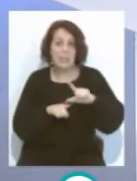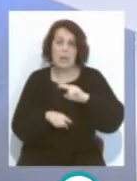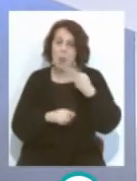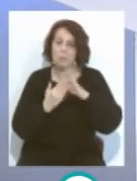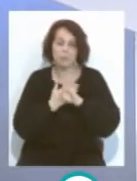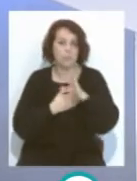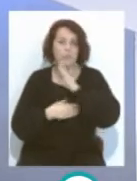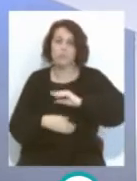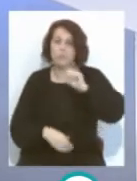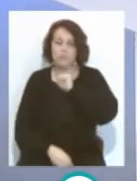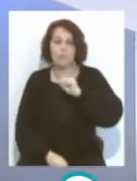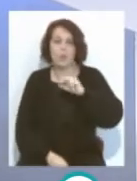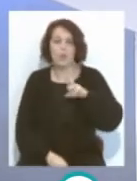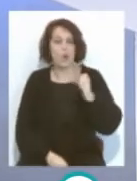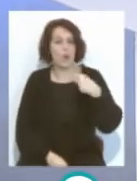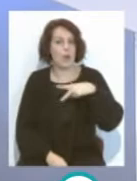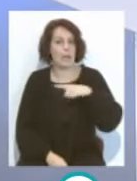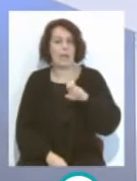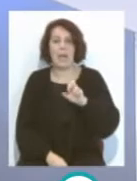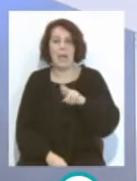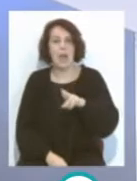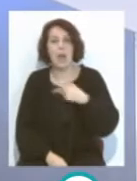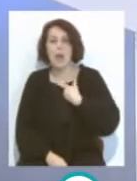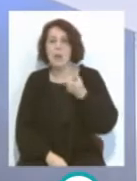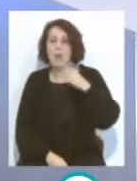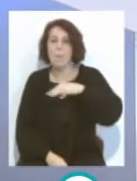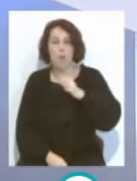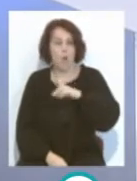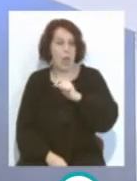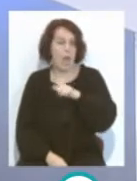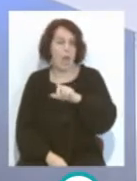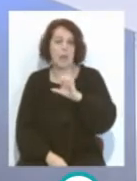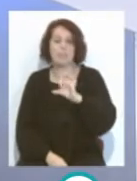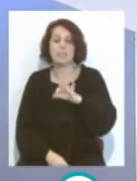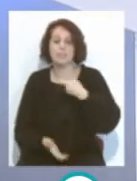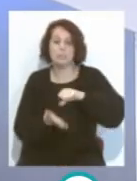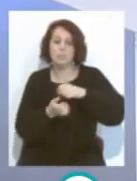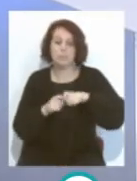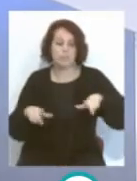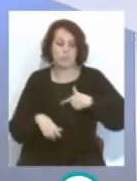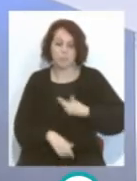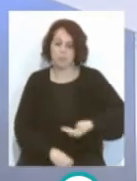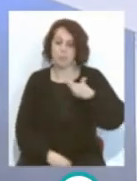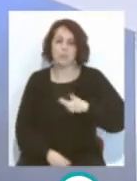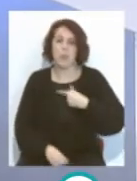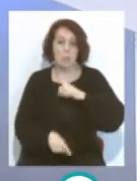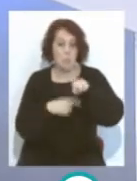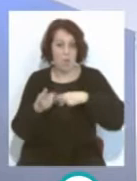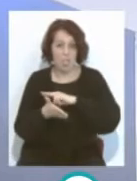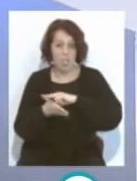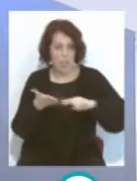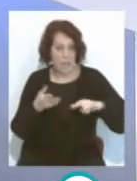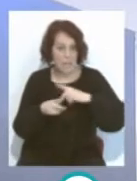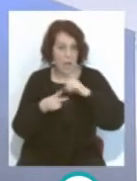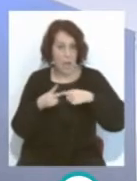espectaculares como Roger y Morales, más un centro de campo en condiciones, o sea, y luego el Celta, que hay un Celta